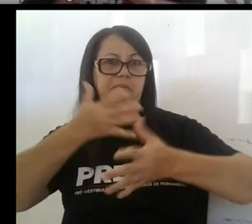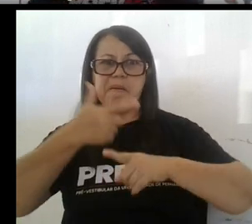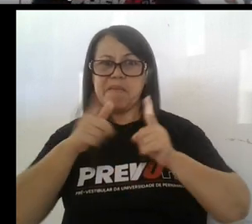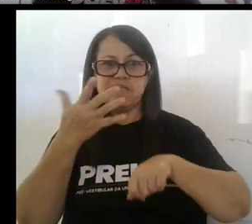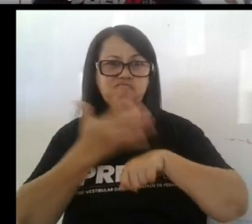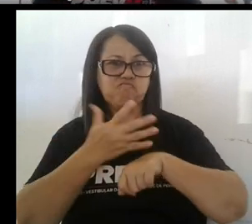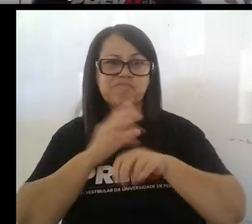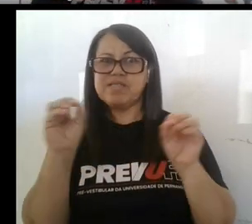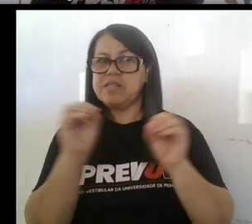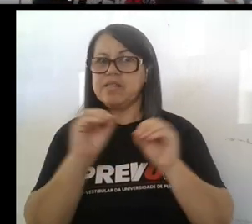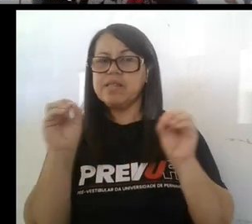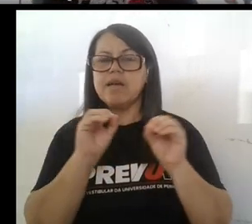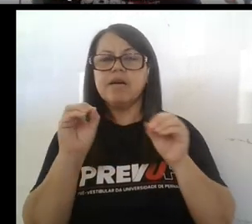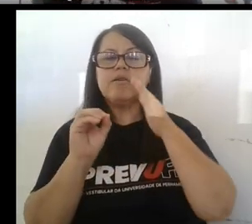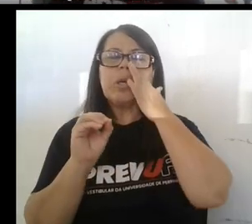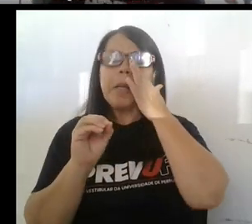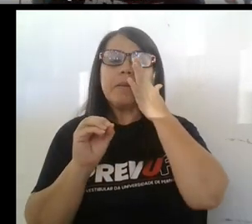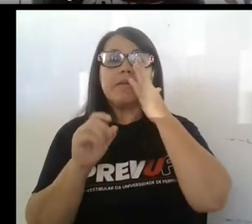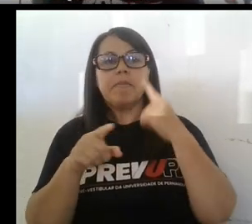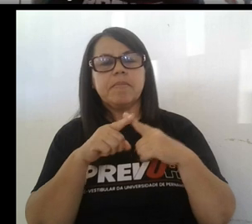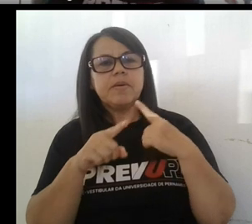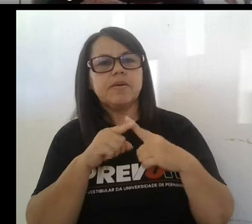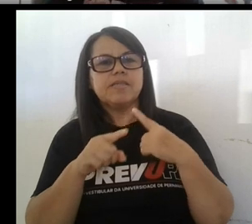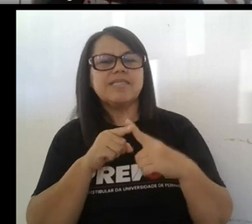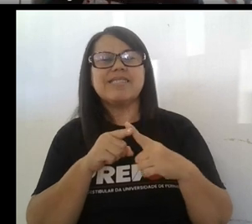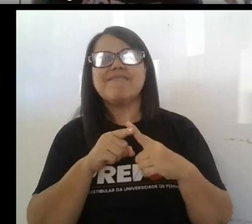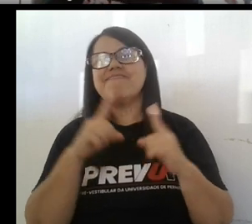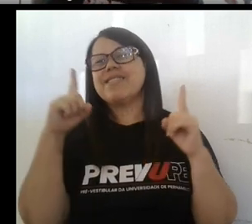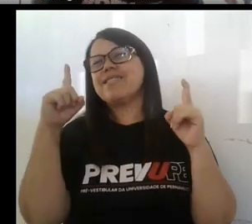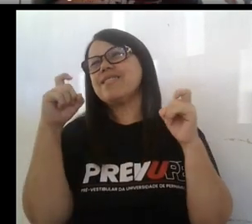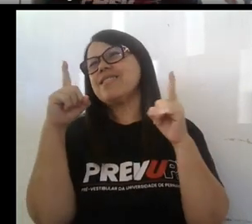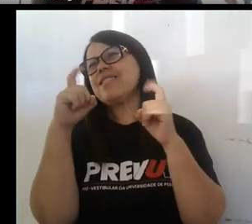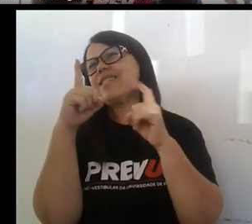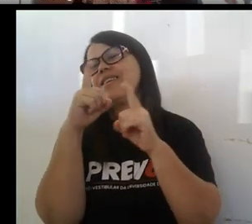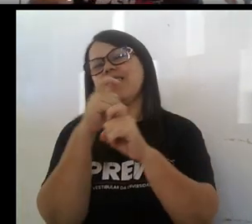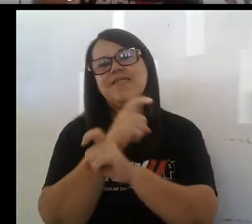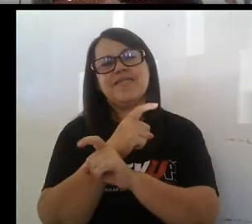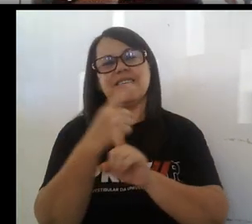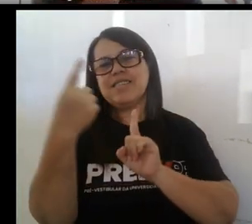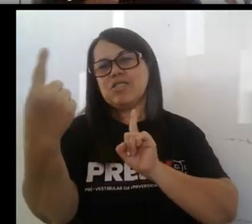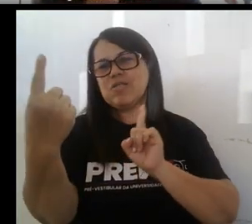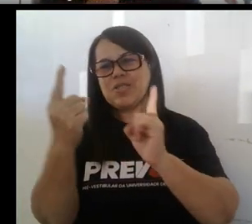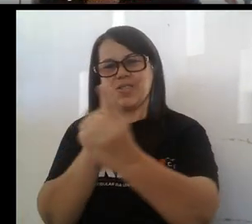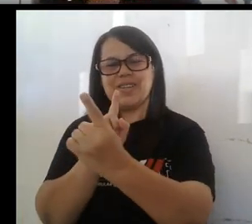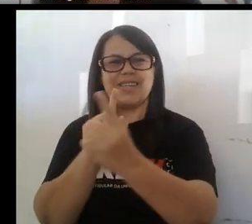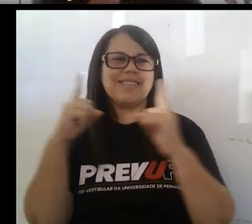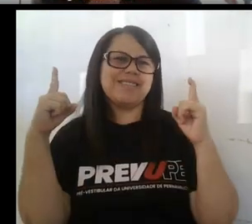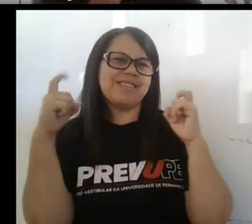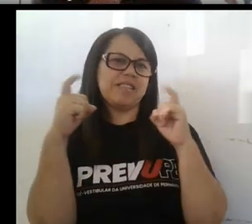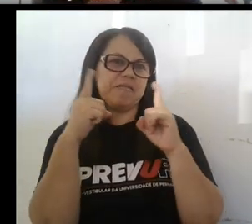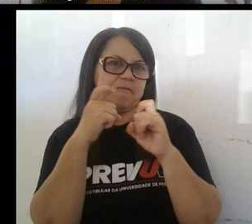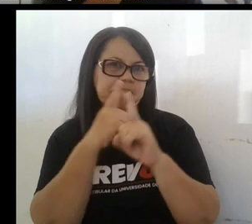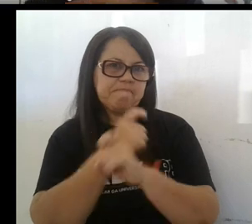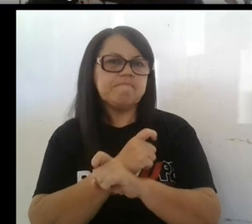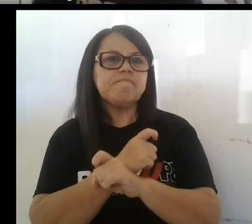Porque ya se dice que el sitio, el lugar más difícil de estar es en el lugar, en el